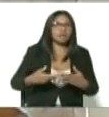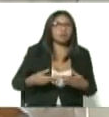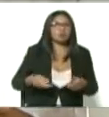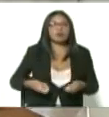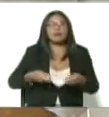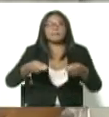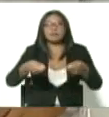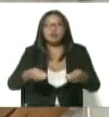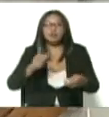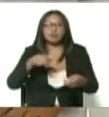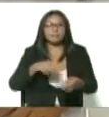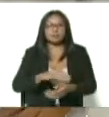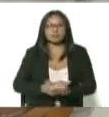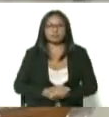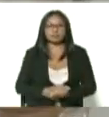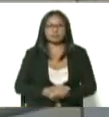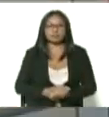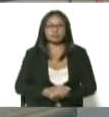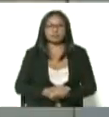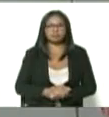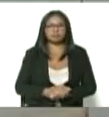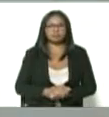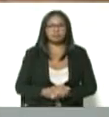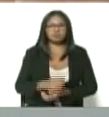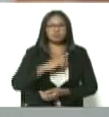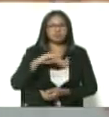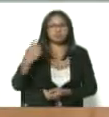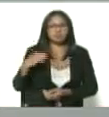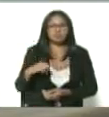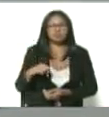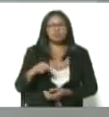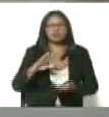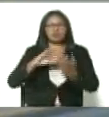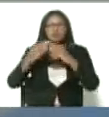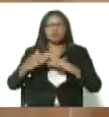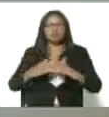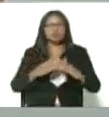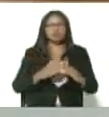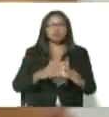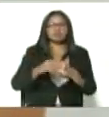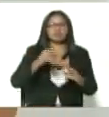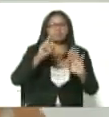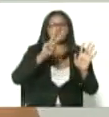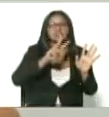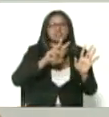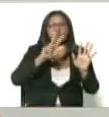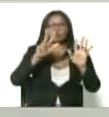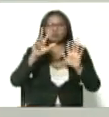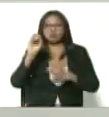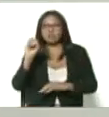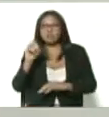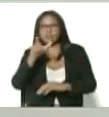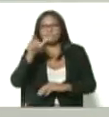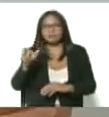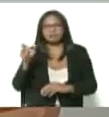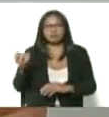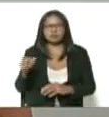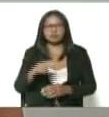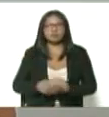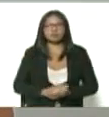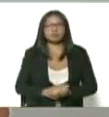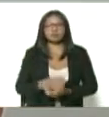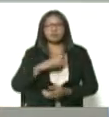lucha nosotros tenemos a una comunidad de aproximadamente 780 personas cuente con nosotros por la salud de la patria